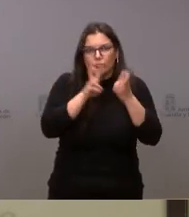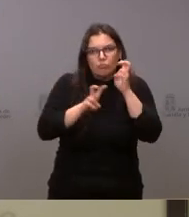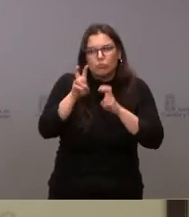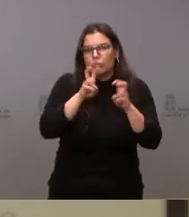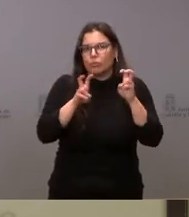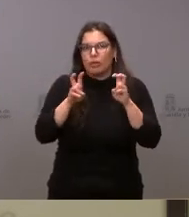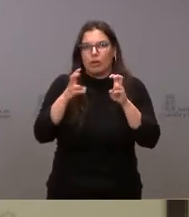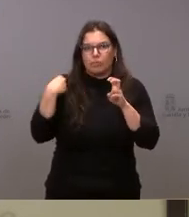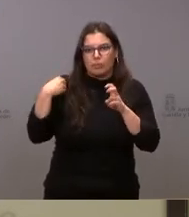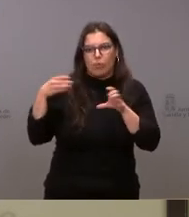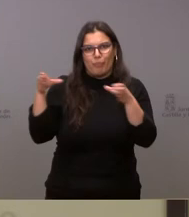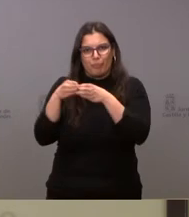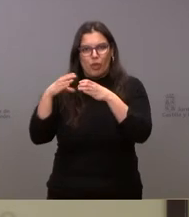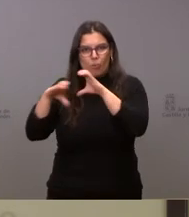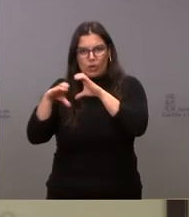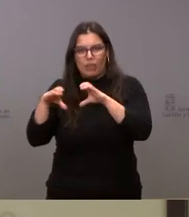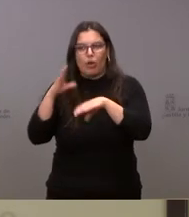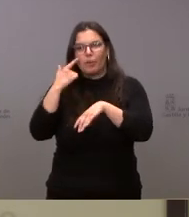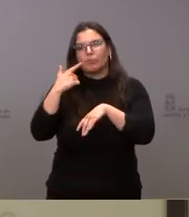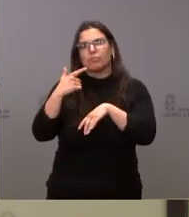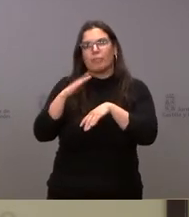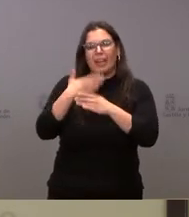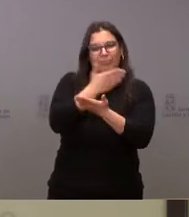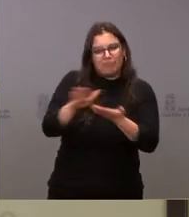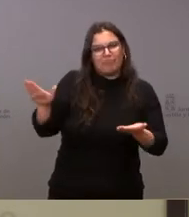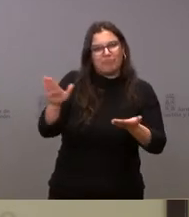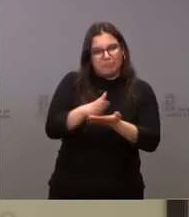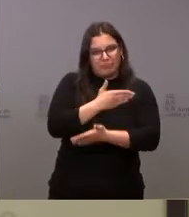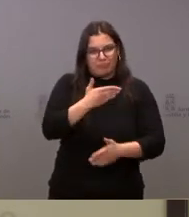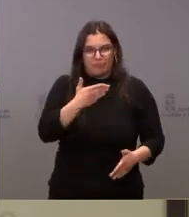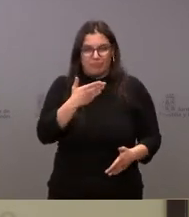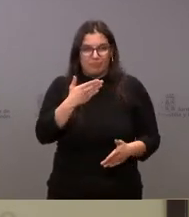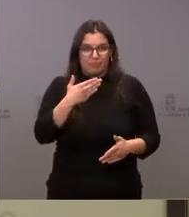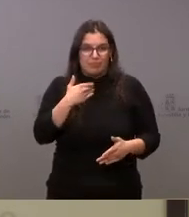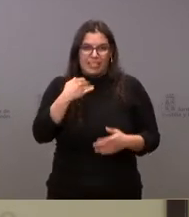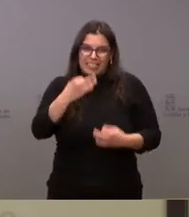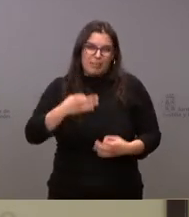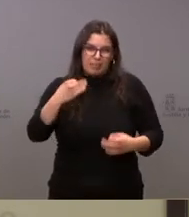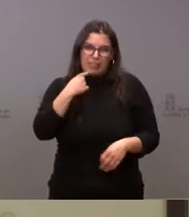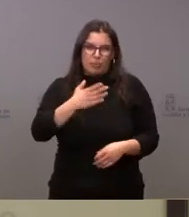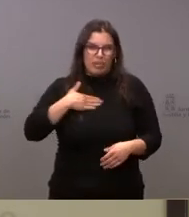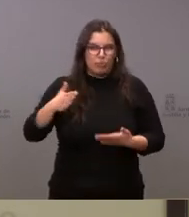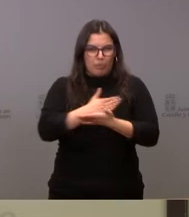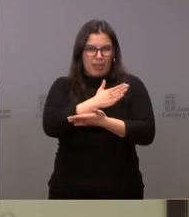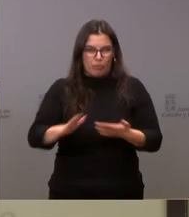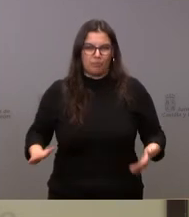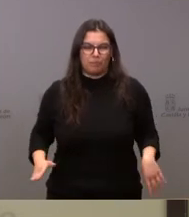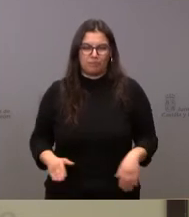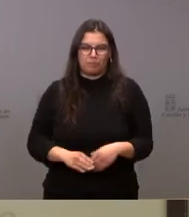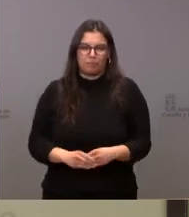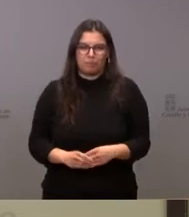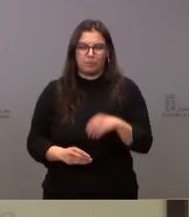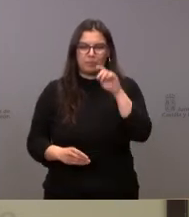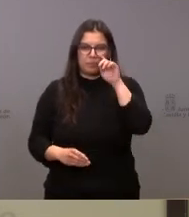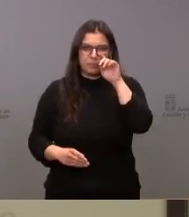de la elección de comunicación podamos buscar para diferenciar claramente ambos ámbitos que desde el primer momento sí dijimos que queríamos separar Sí,